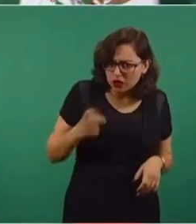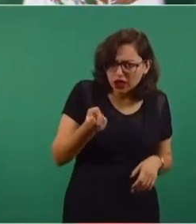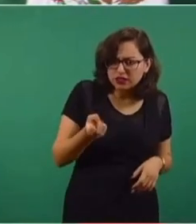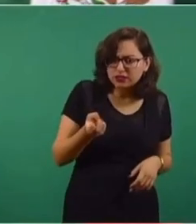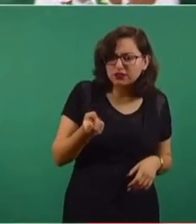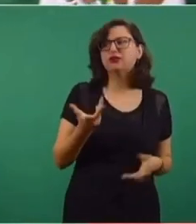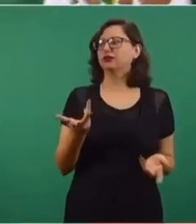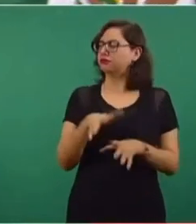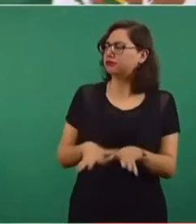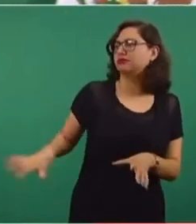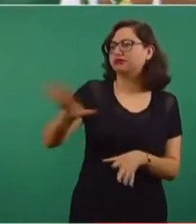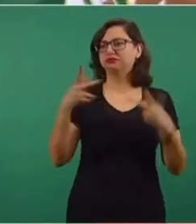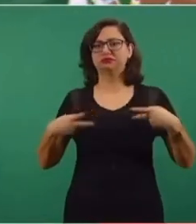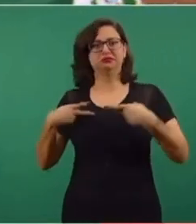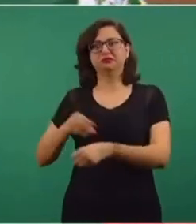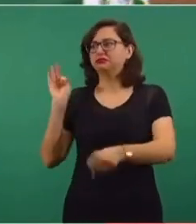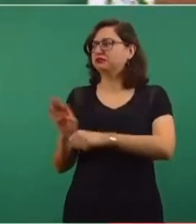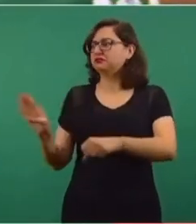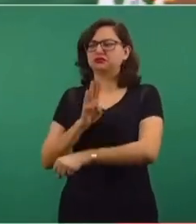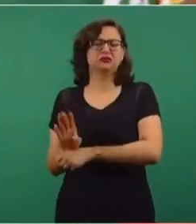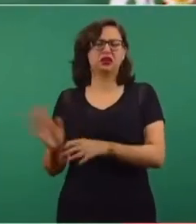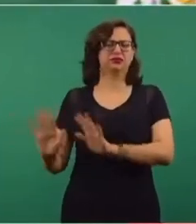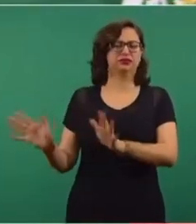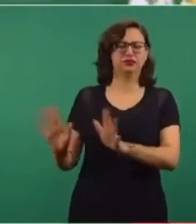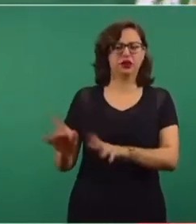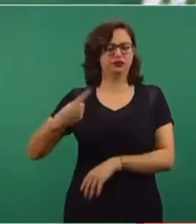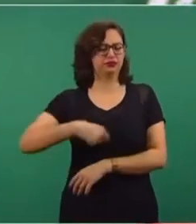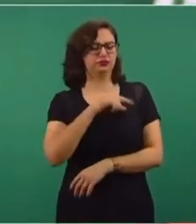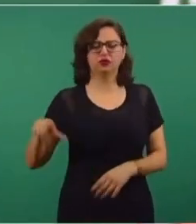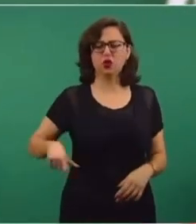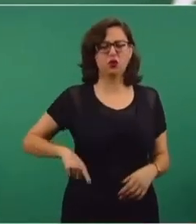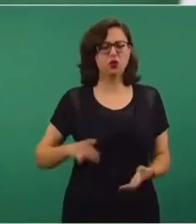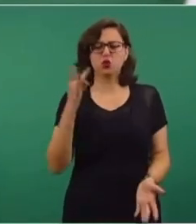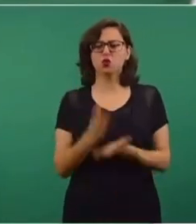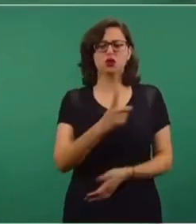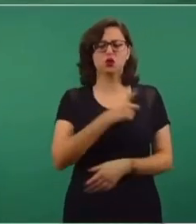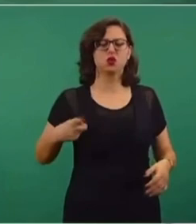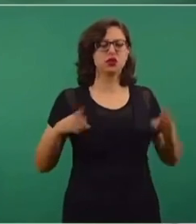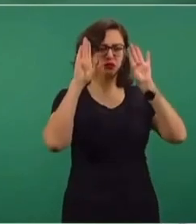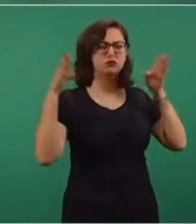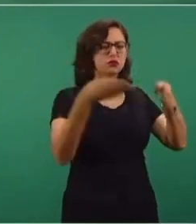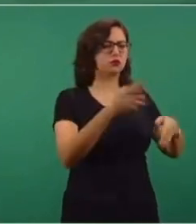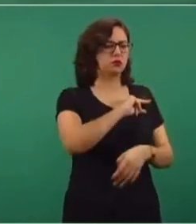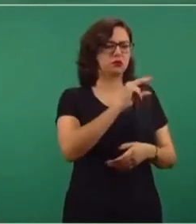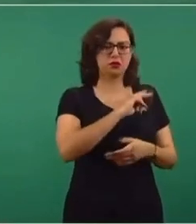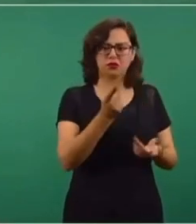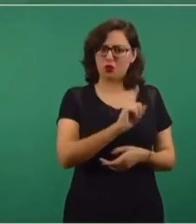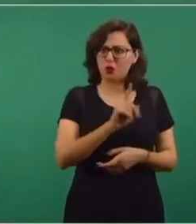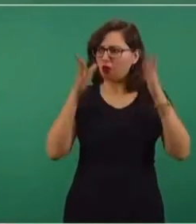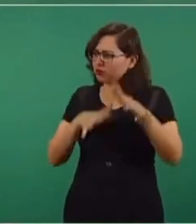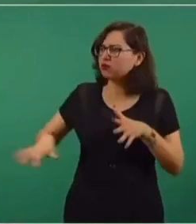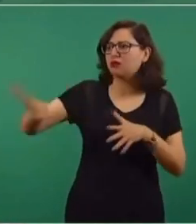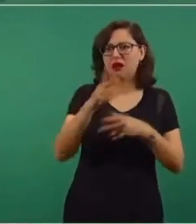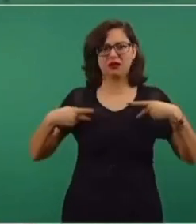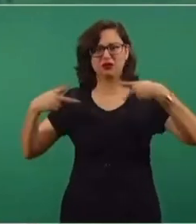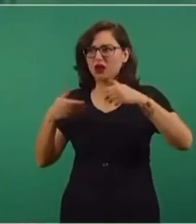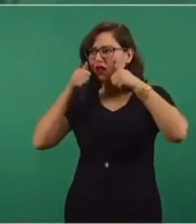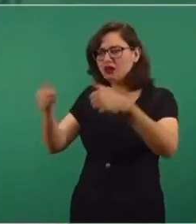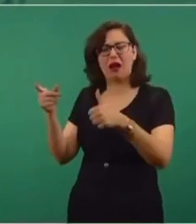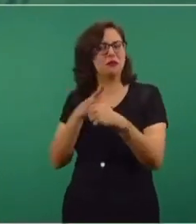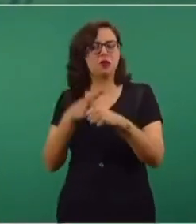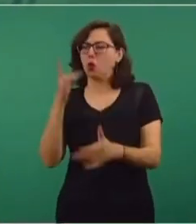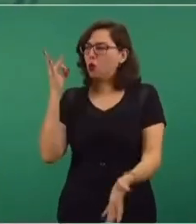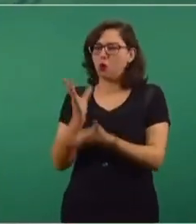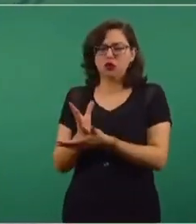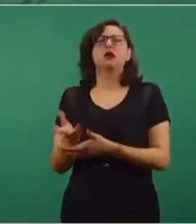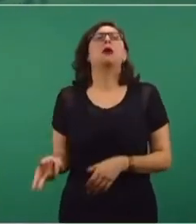A los servidores, a los funcionarios, sólo nos deben de interesar los negocios públicos y sí nos